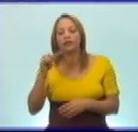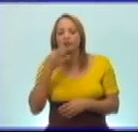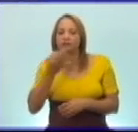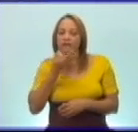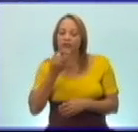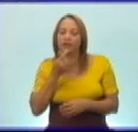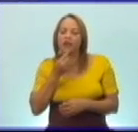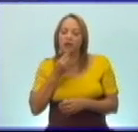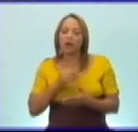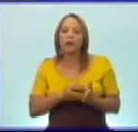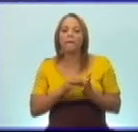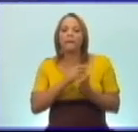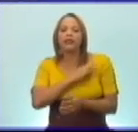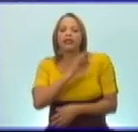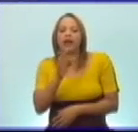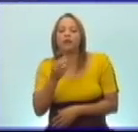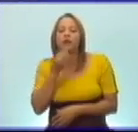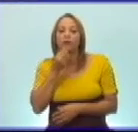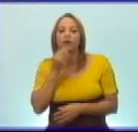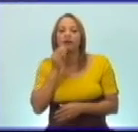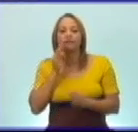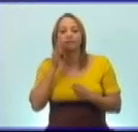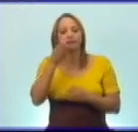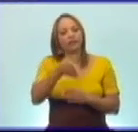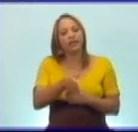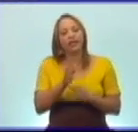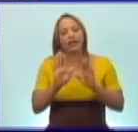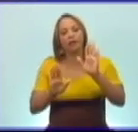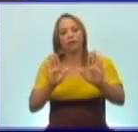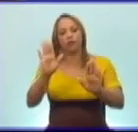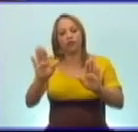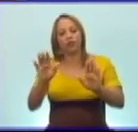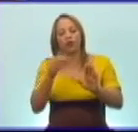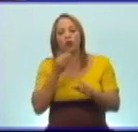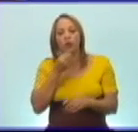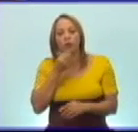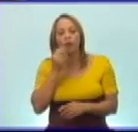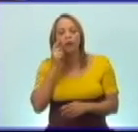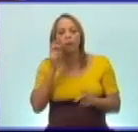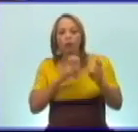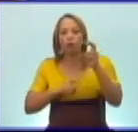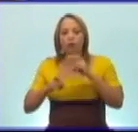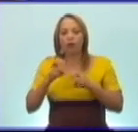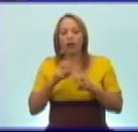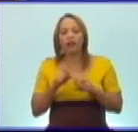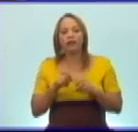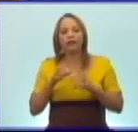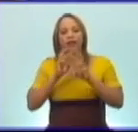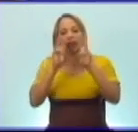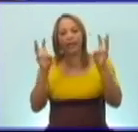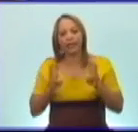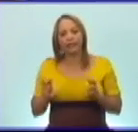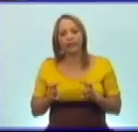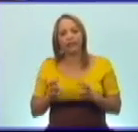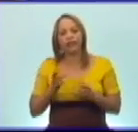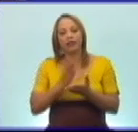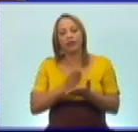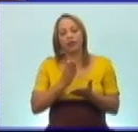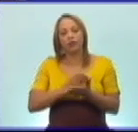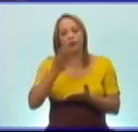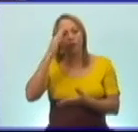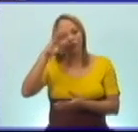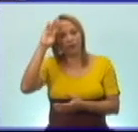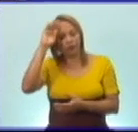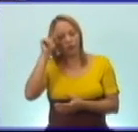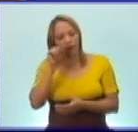puedan visitar ese museo. Y pudieran estar consultando también el portal Cubeduca. En